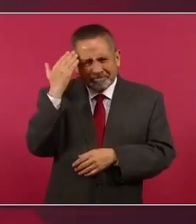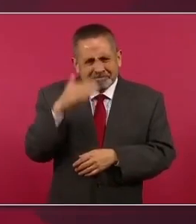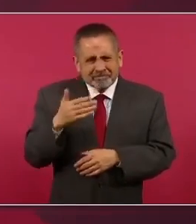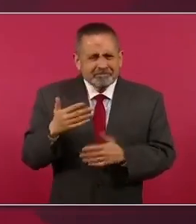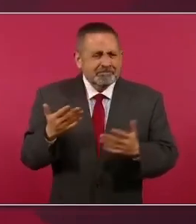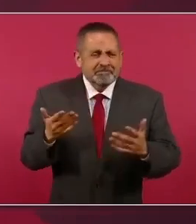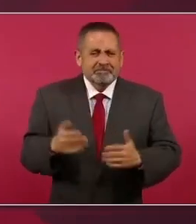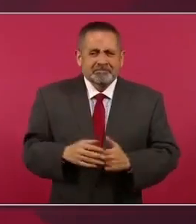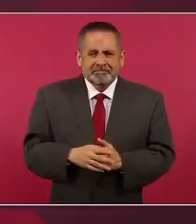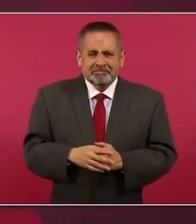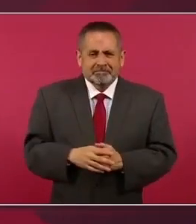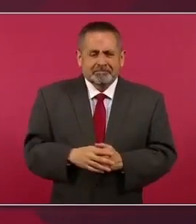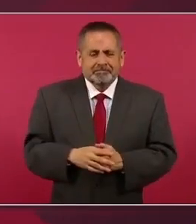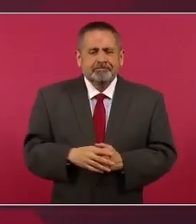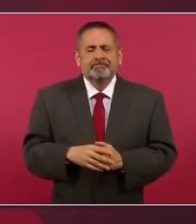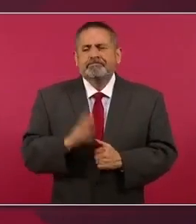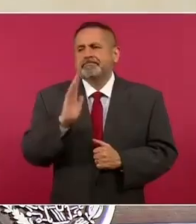los medios